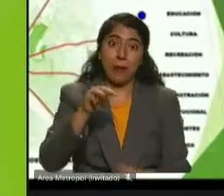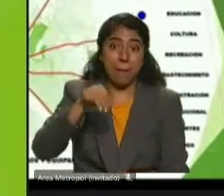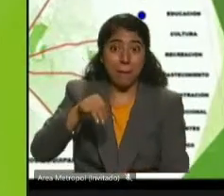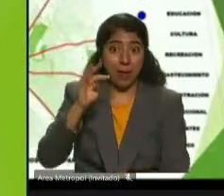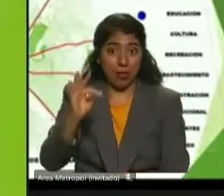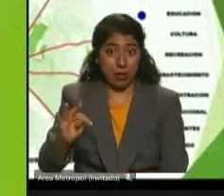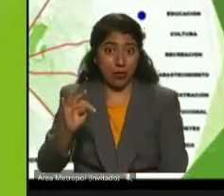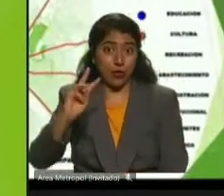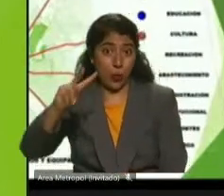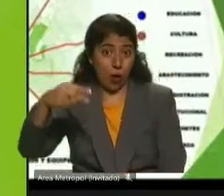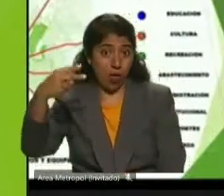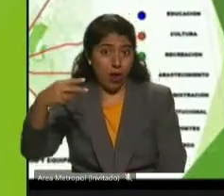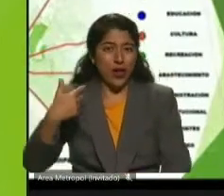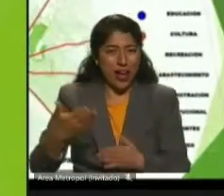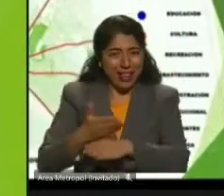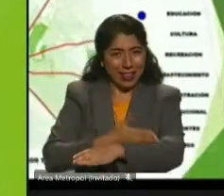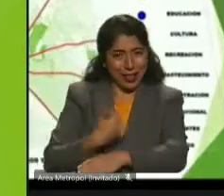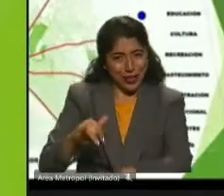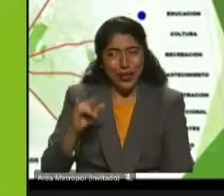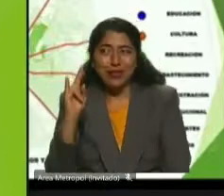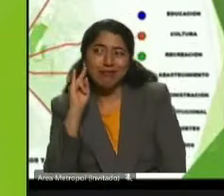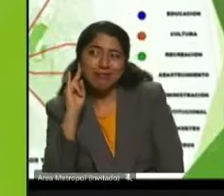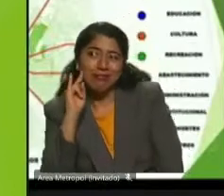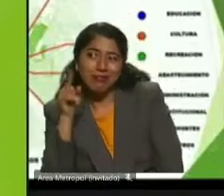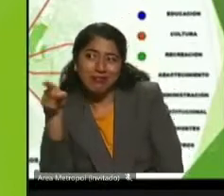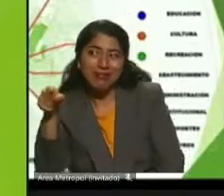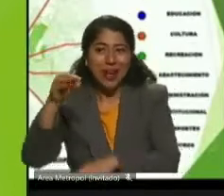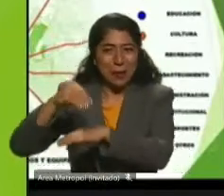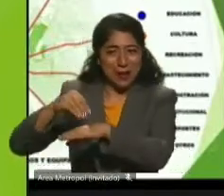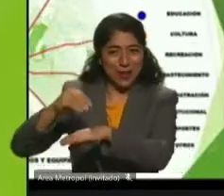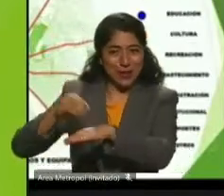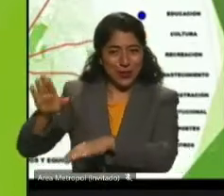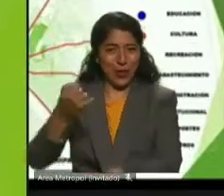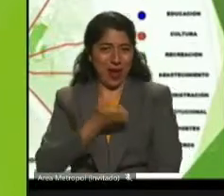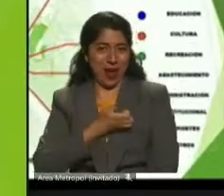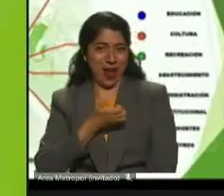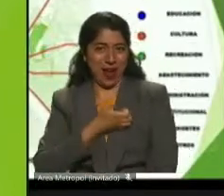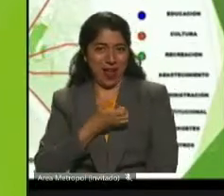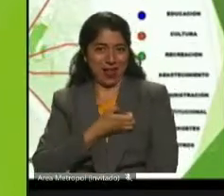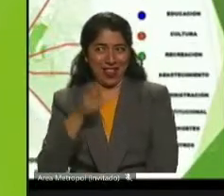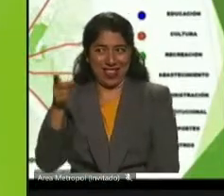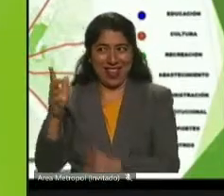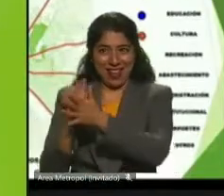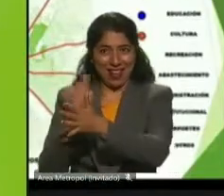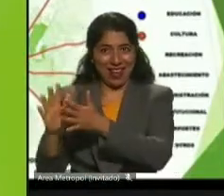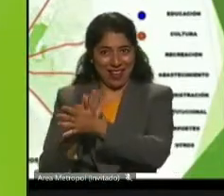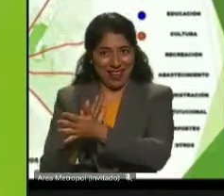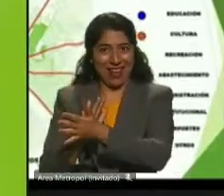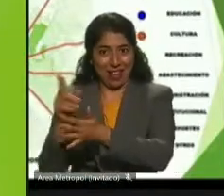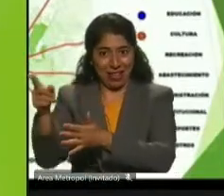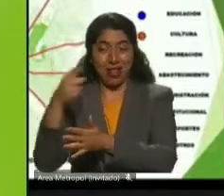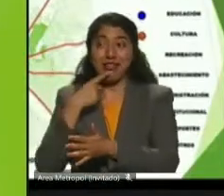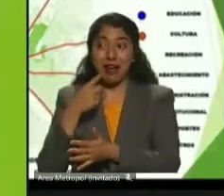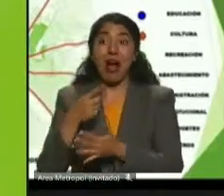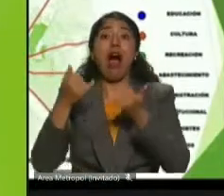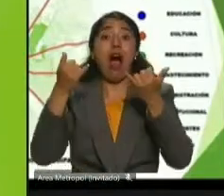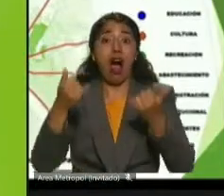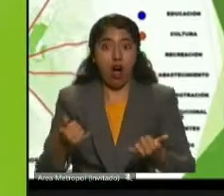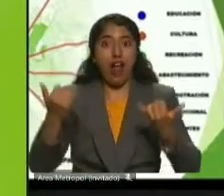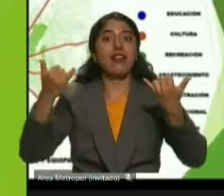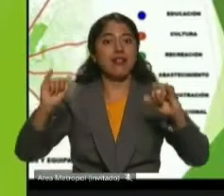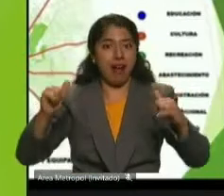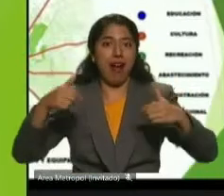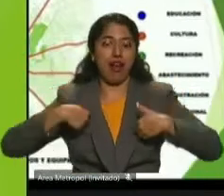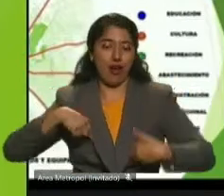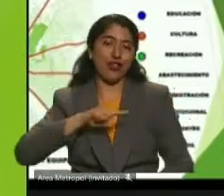al alcalde de Bello, Colombia, que se lucha por cinco esta ciudad, hoy dispone de 14 metros cuadrados por